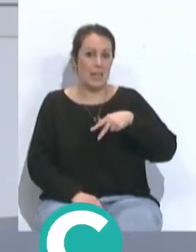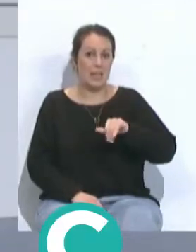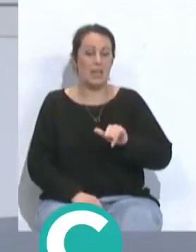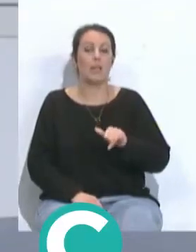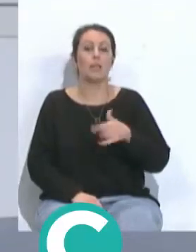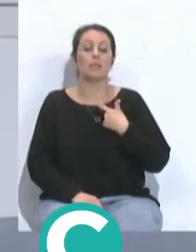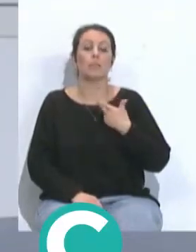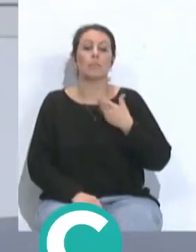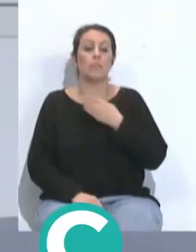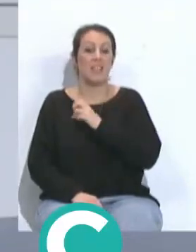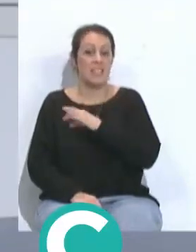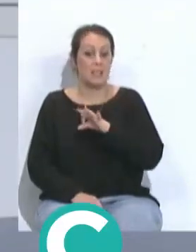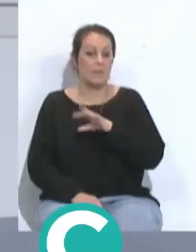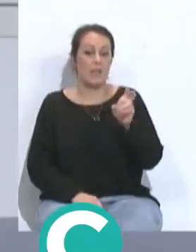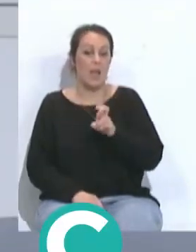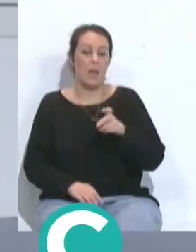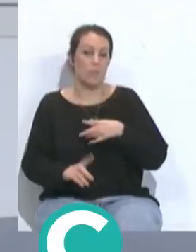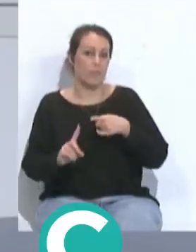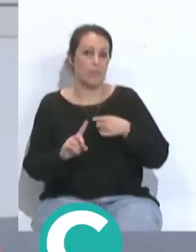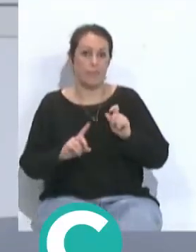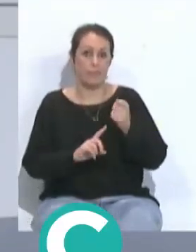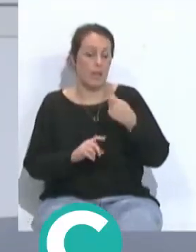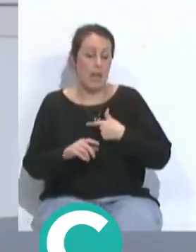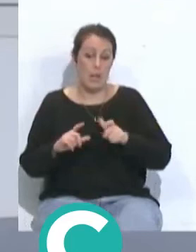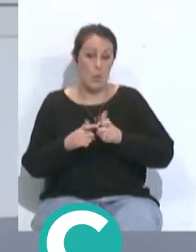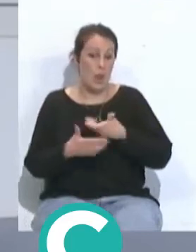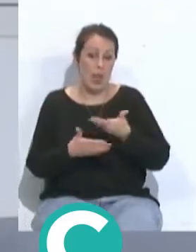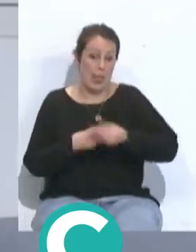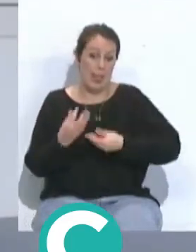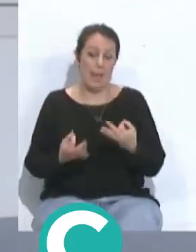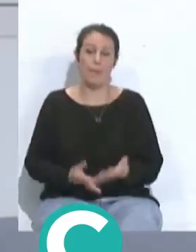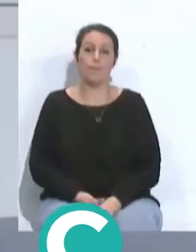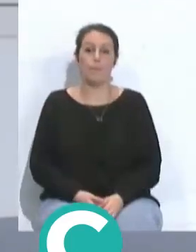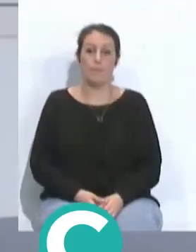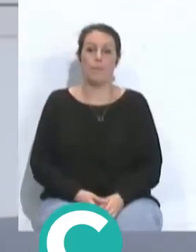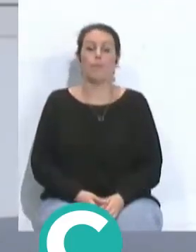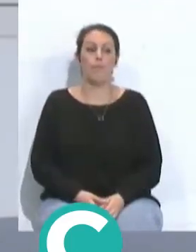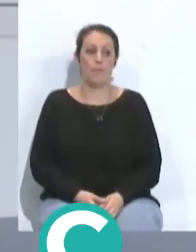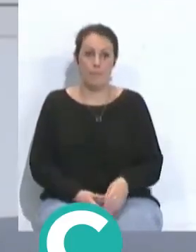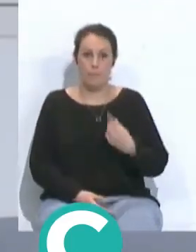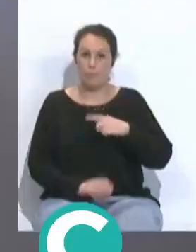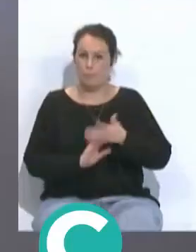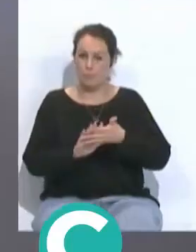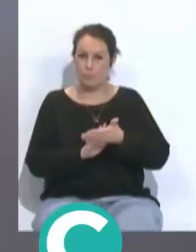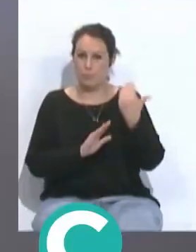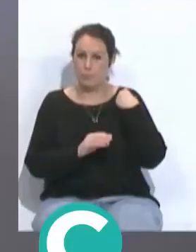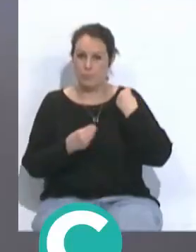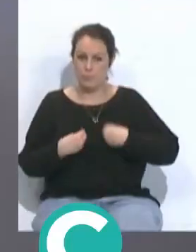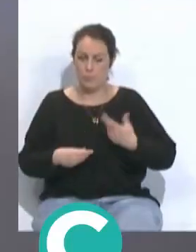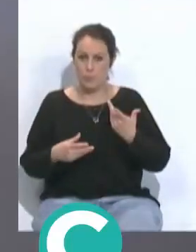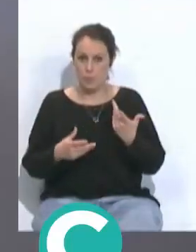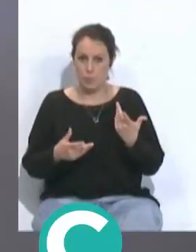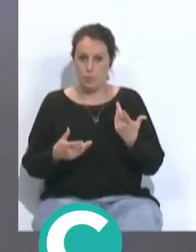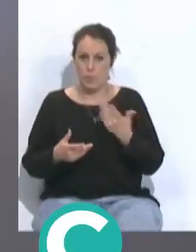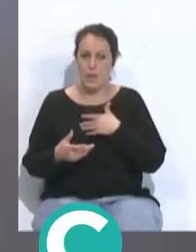aquí va a venir el Betis a intentar ganar que es lo que tiene que hacer cualquier equipo si claro y además lo que hemos comentado antes lo que se está jugando se está